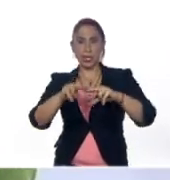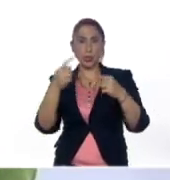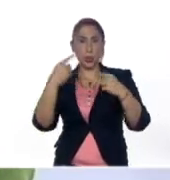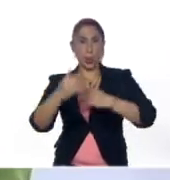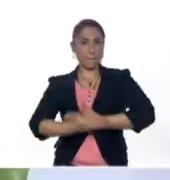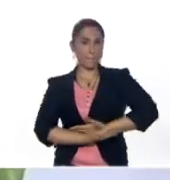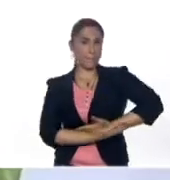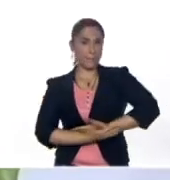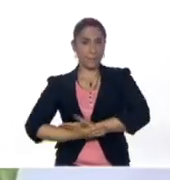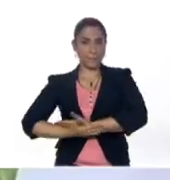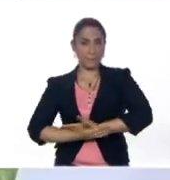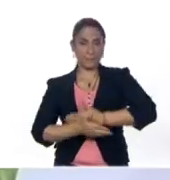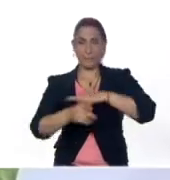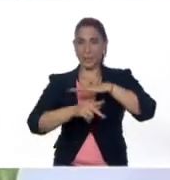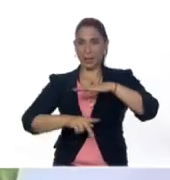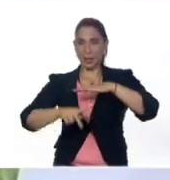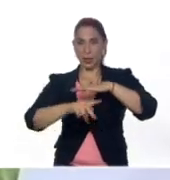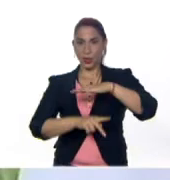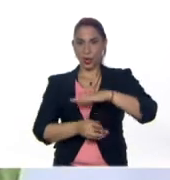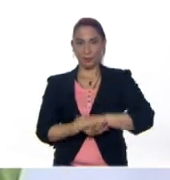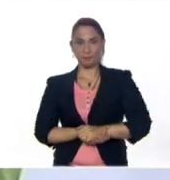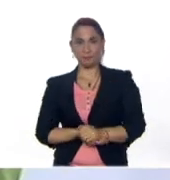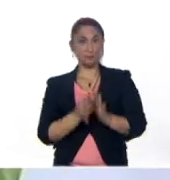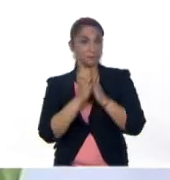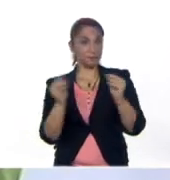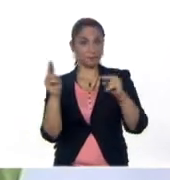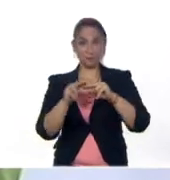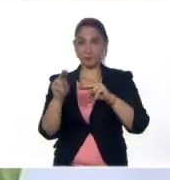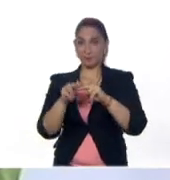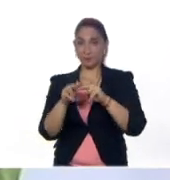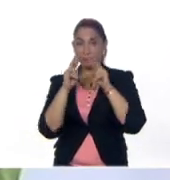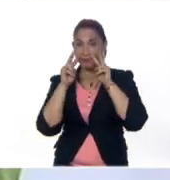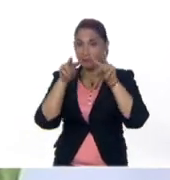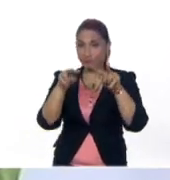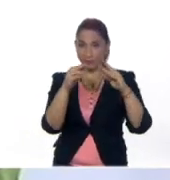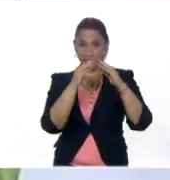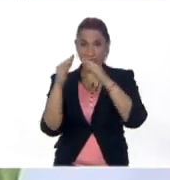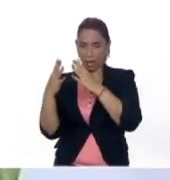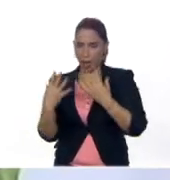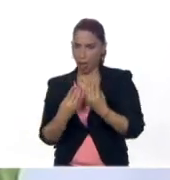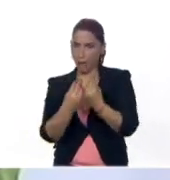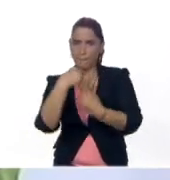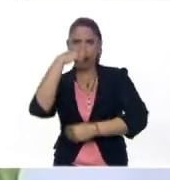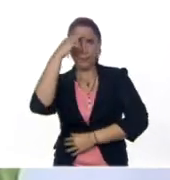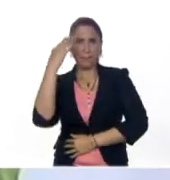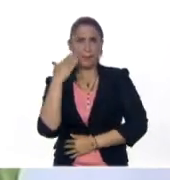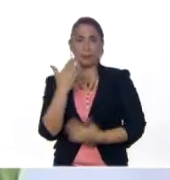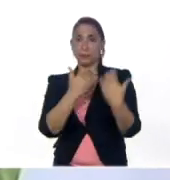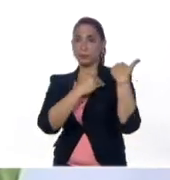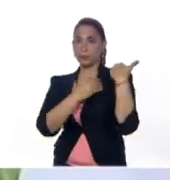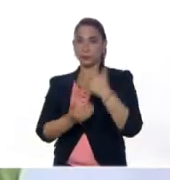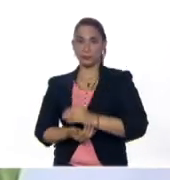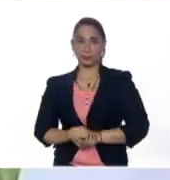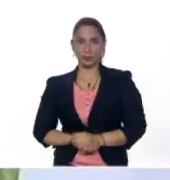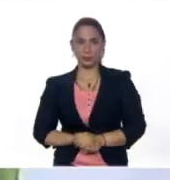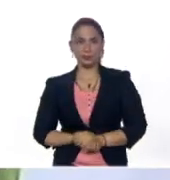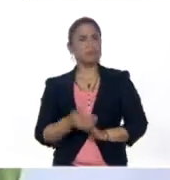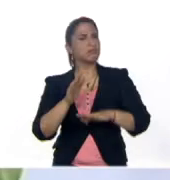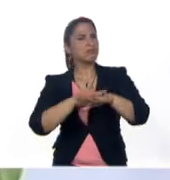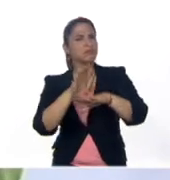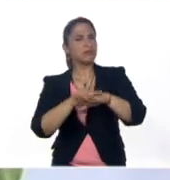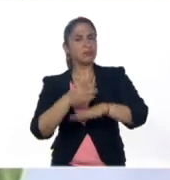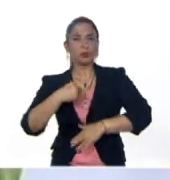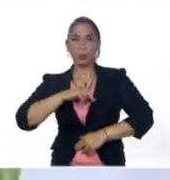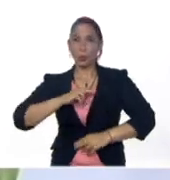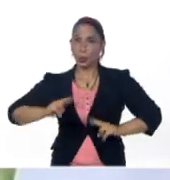maternal y preescolar. Así que todos los niños y niñas en casa, acompañados con sus padres, madres y representantes, ¿qué les parece